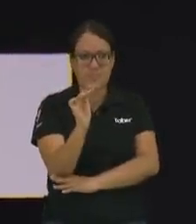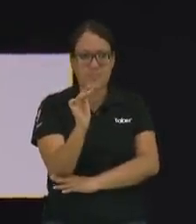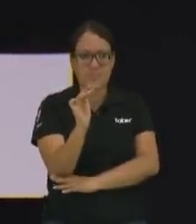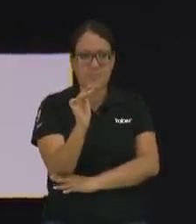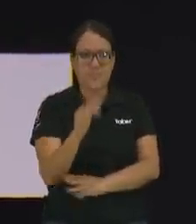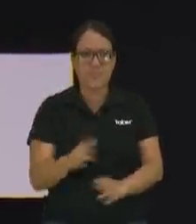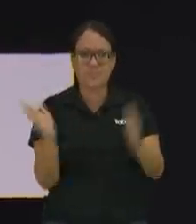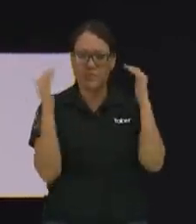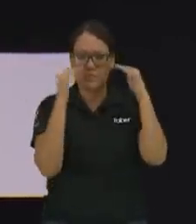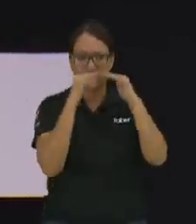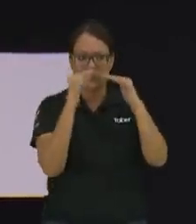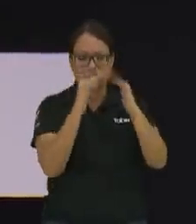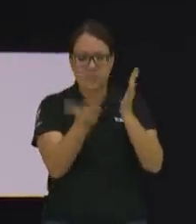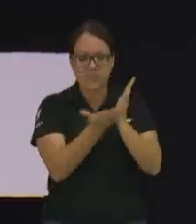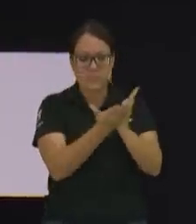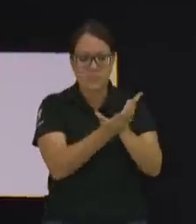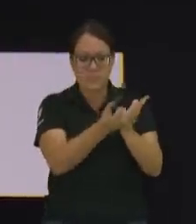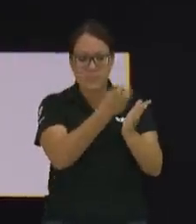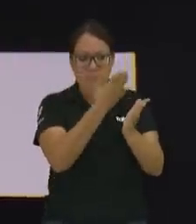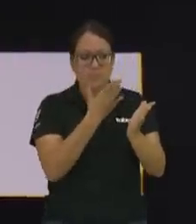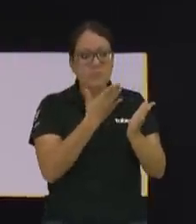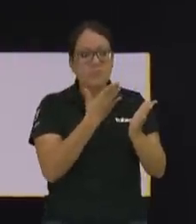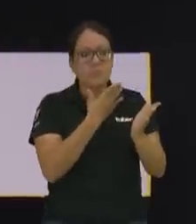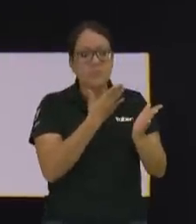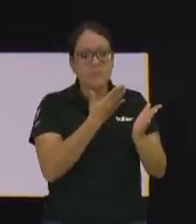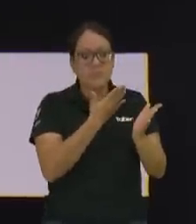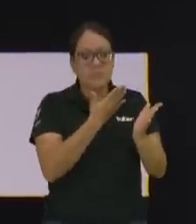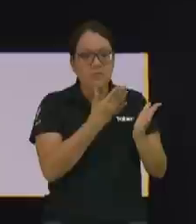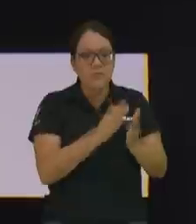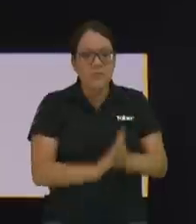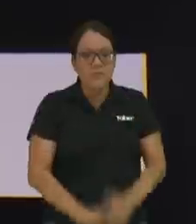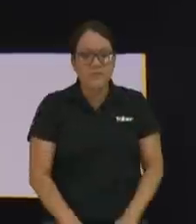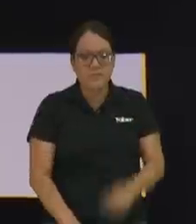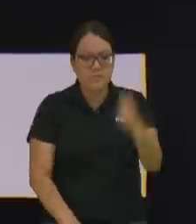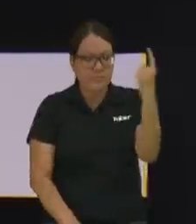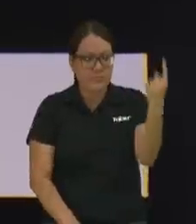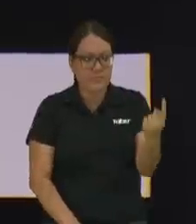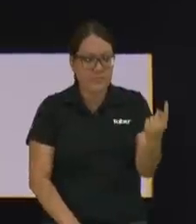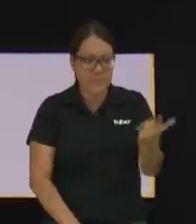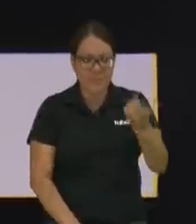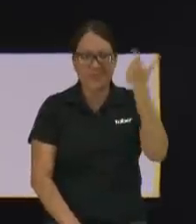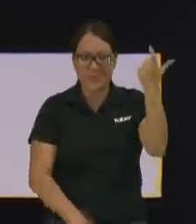también dice la palabra del Señor el rico y el pobre se encuentran